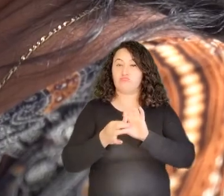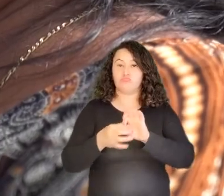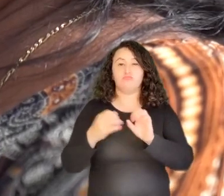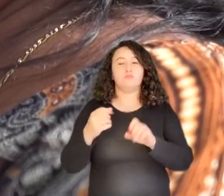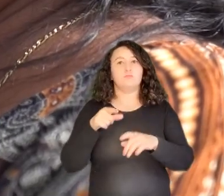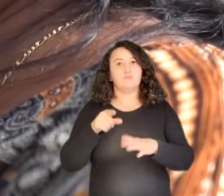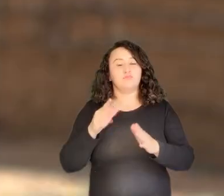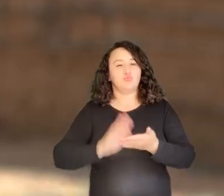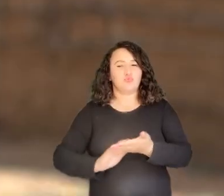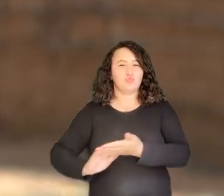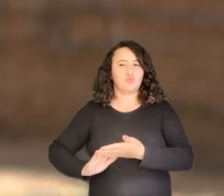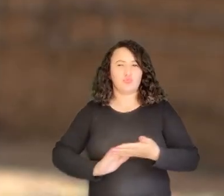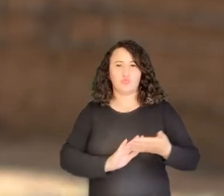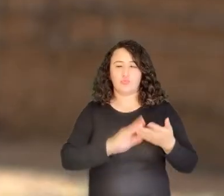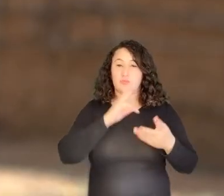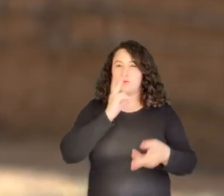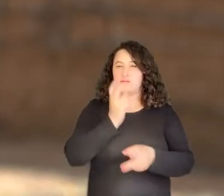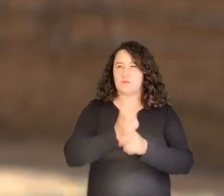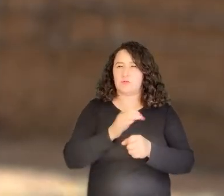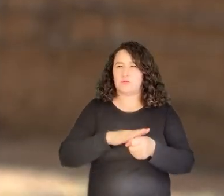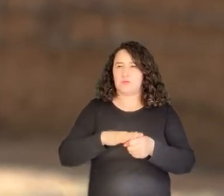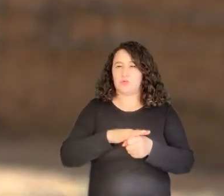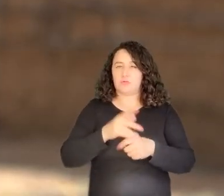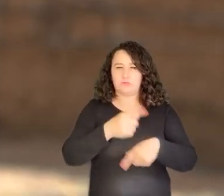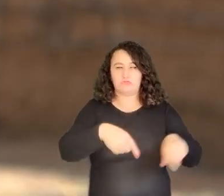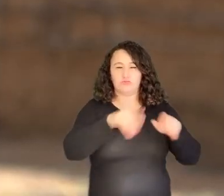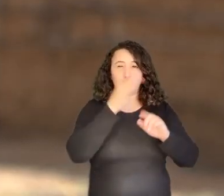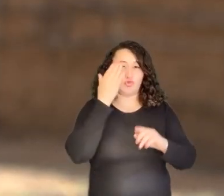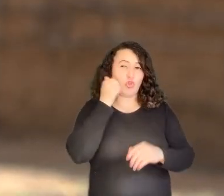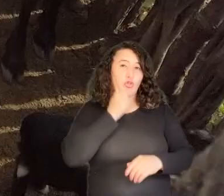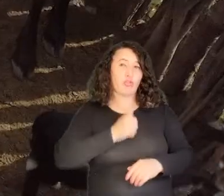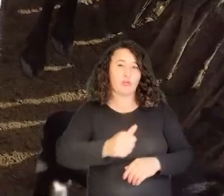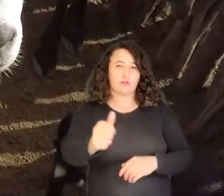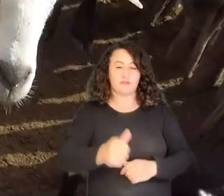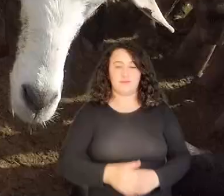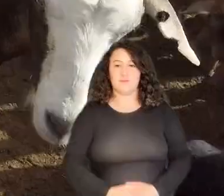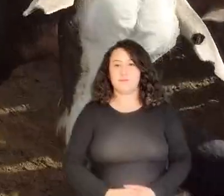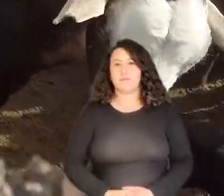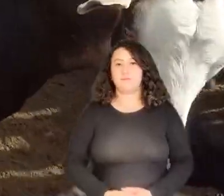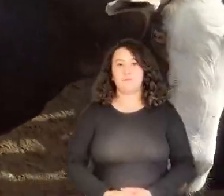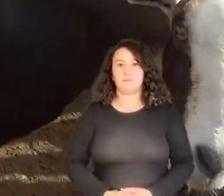encontrarles solución a las dificultades sanitarias que ellos enfrentan día a día.